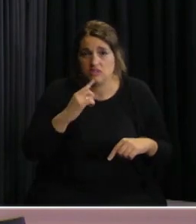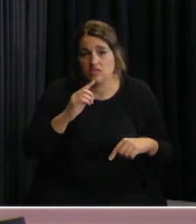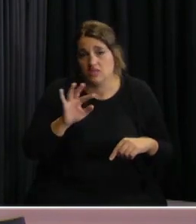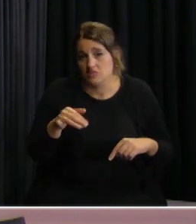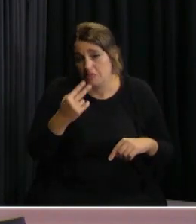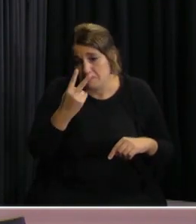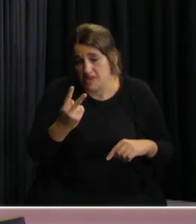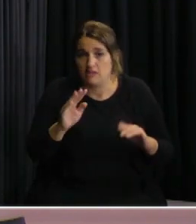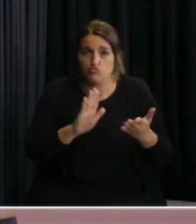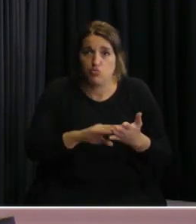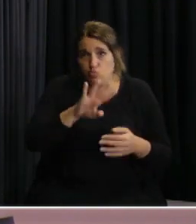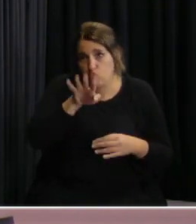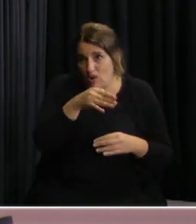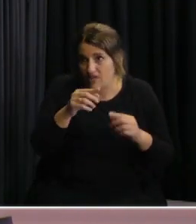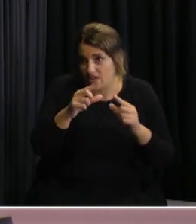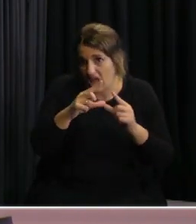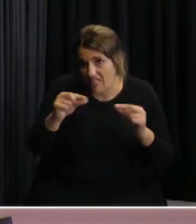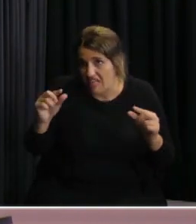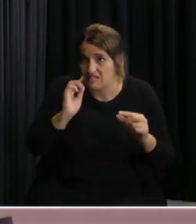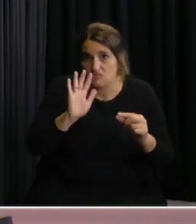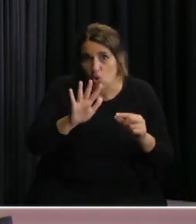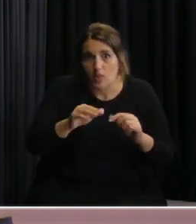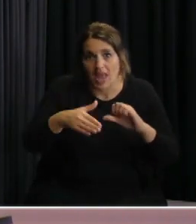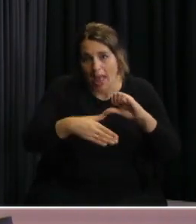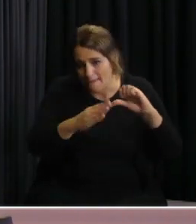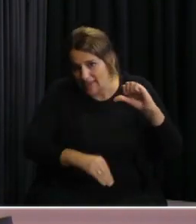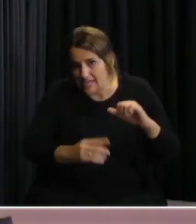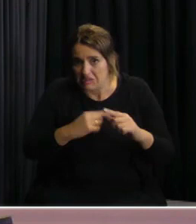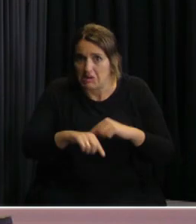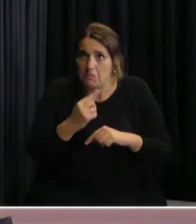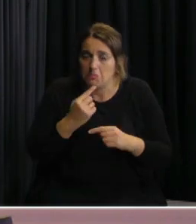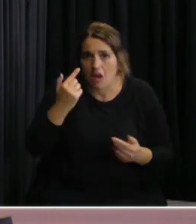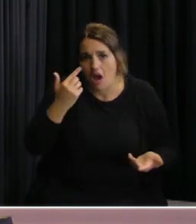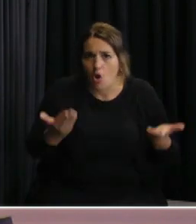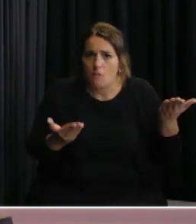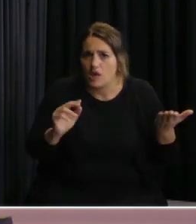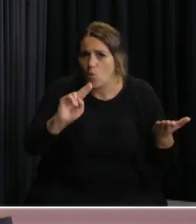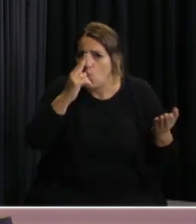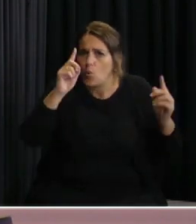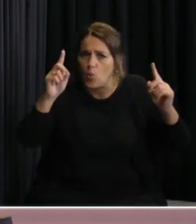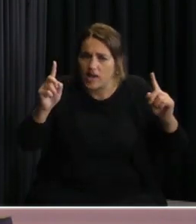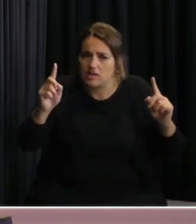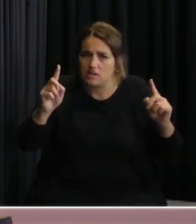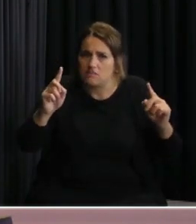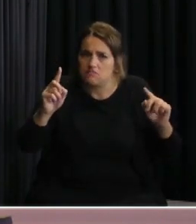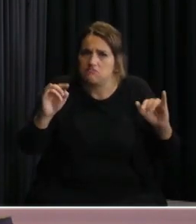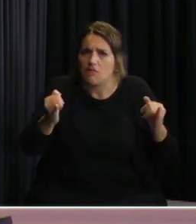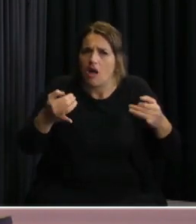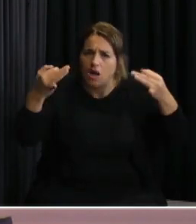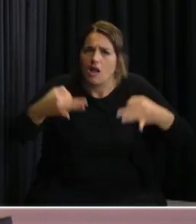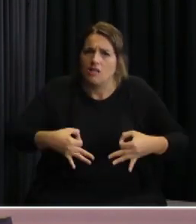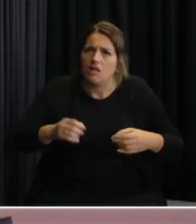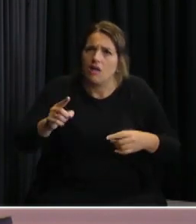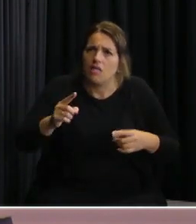de los países en comparación con los países de América Latina no como de otros países el Uruguay en realidad está